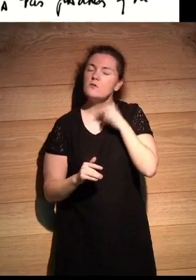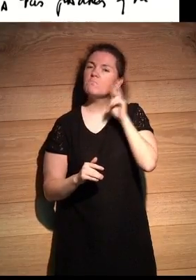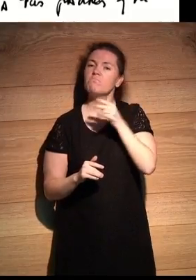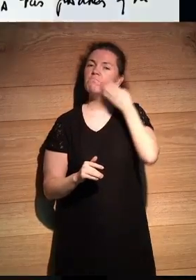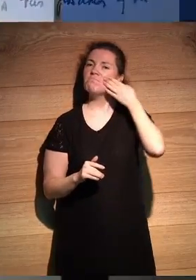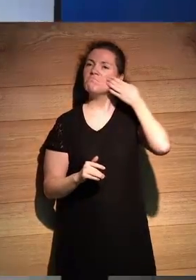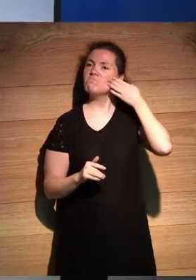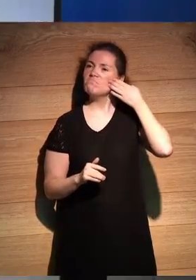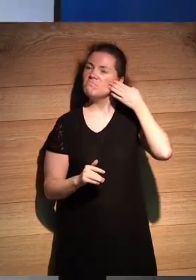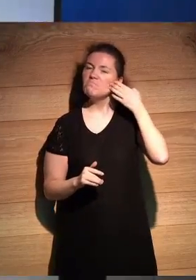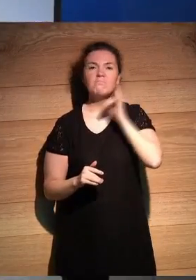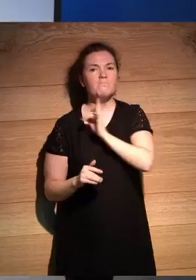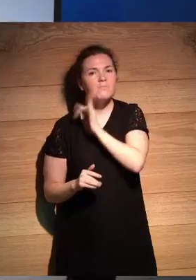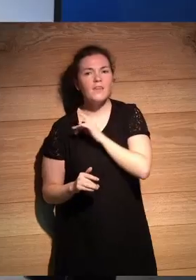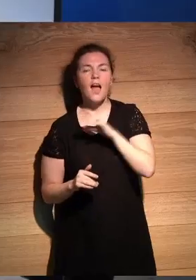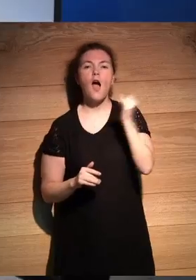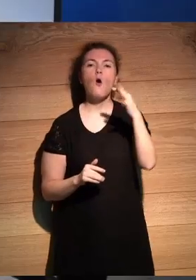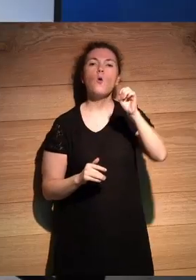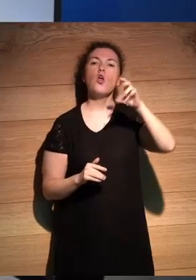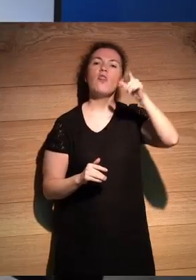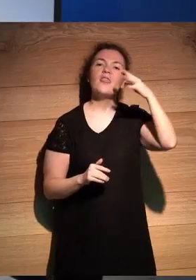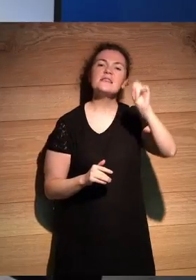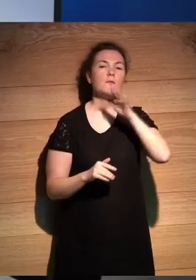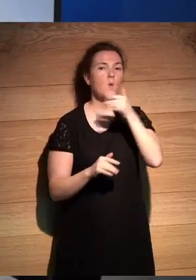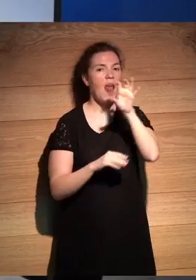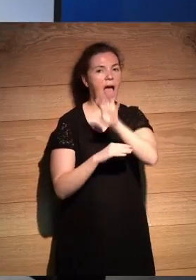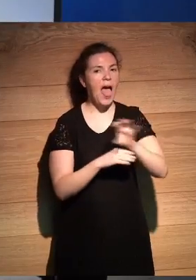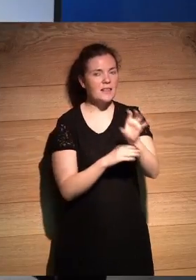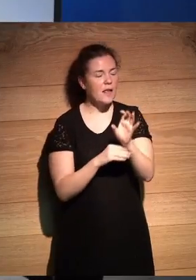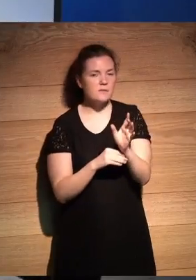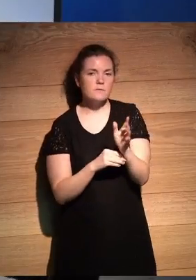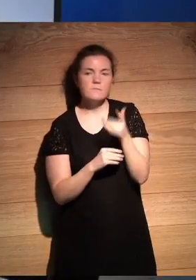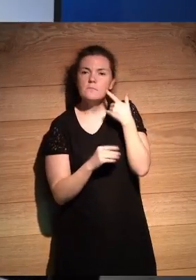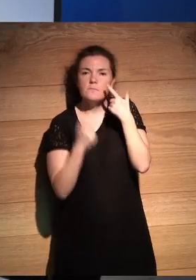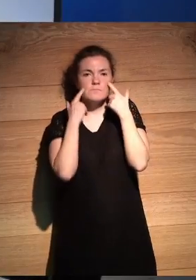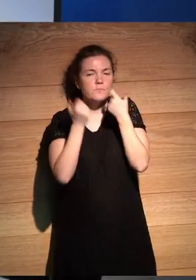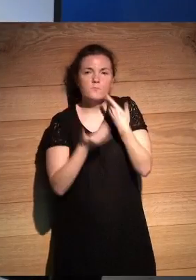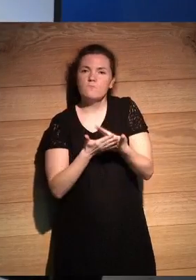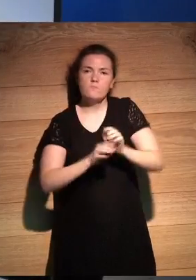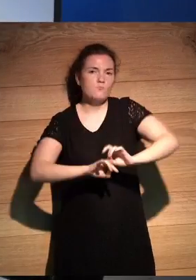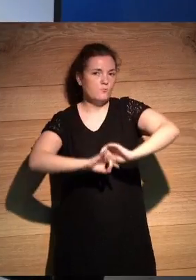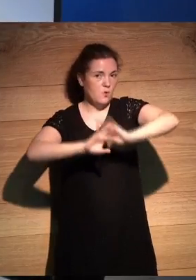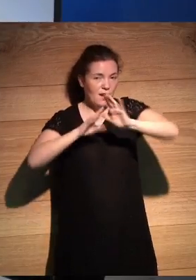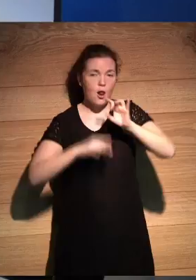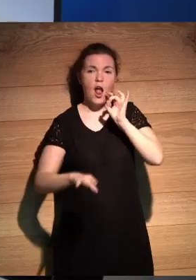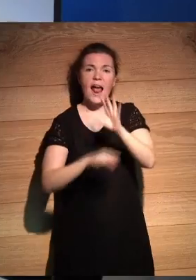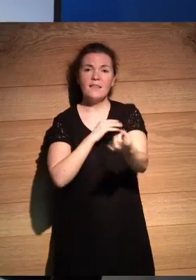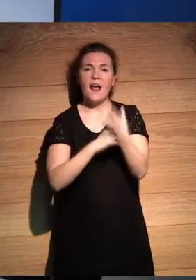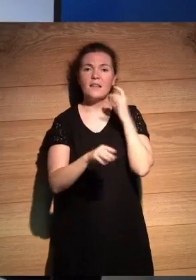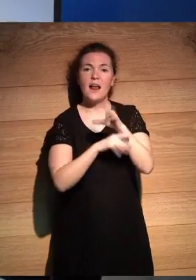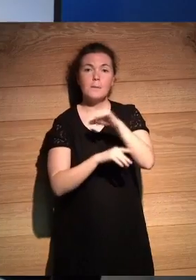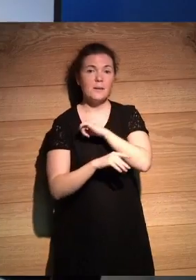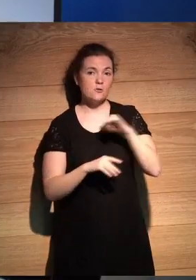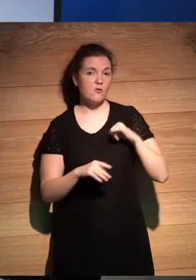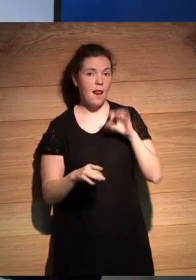a Julio César por su Atlas. O hay algunas referencias muy directas en las cartas personales que intercambian Bolaño